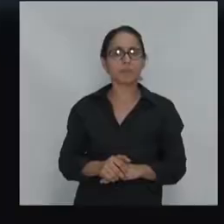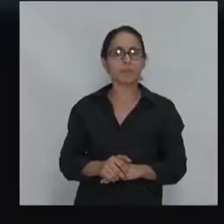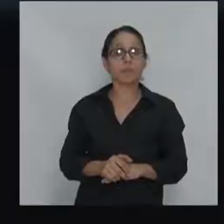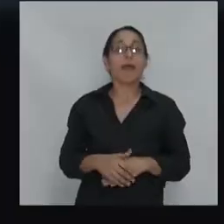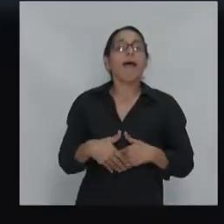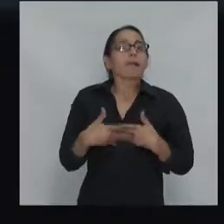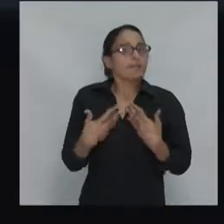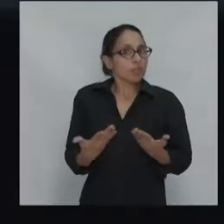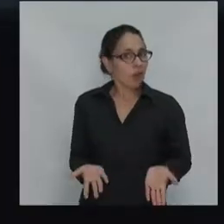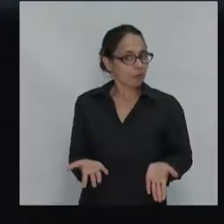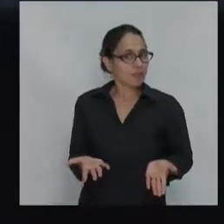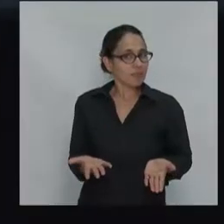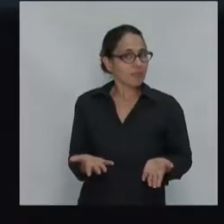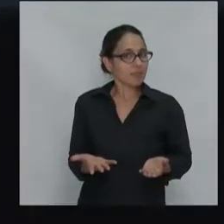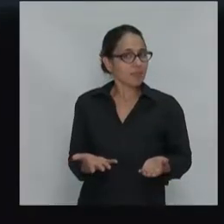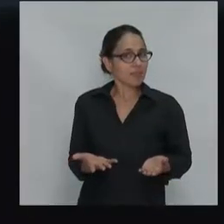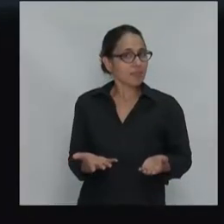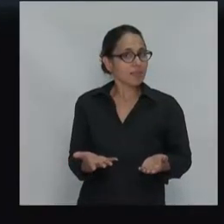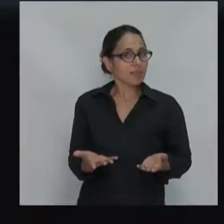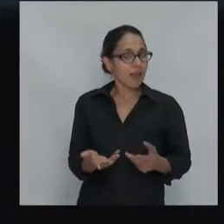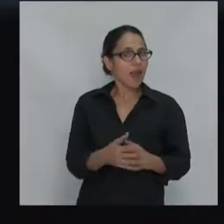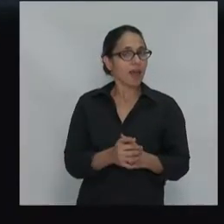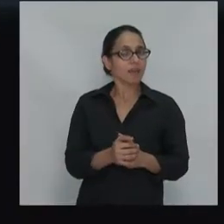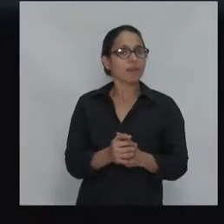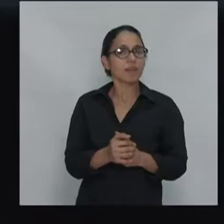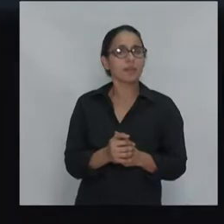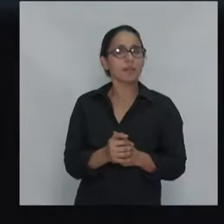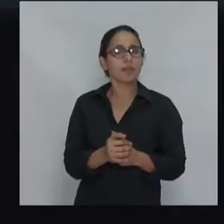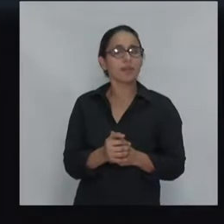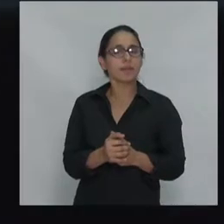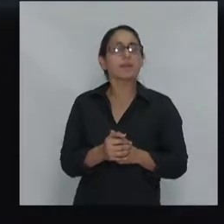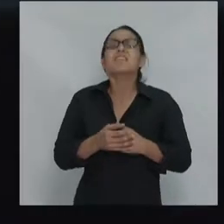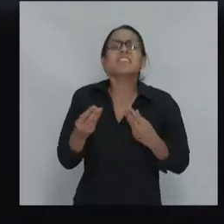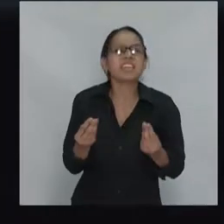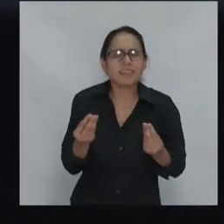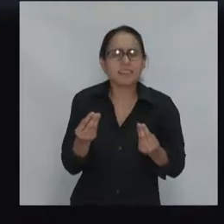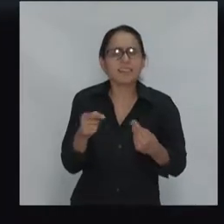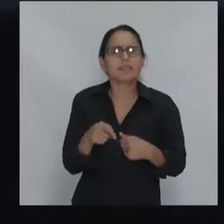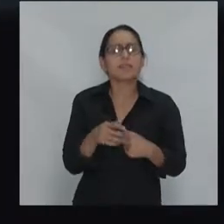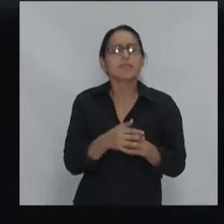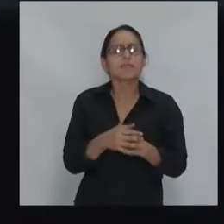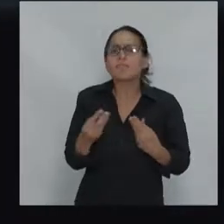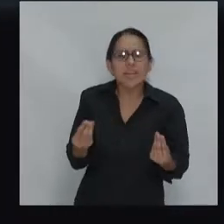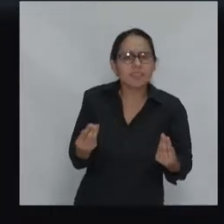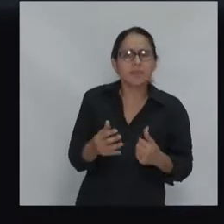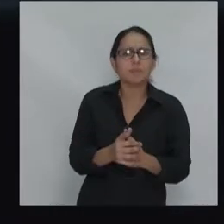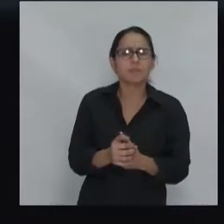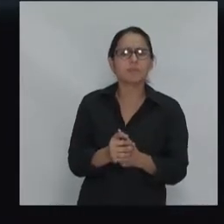sistemáticamente van a la baja ¿qué hacer en ese sentido? ¿qué hacer?